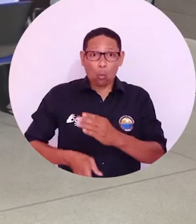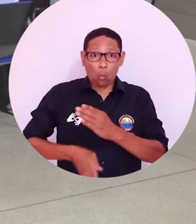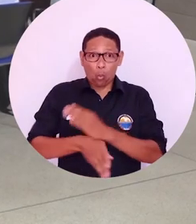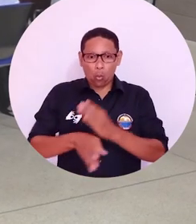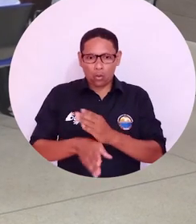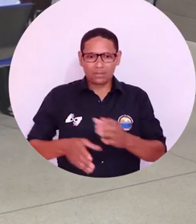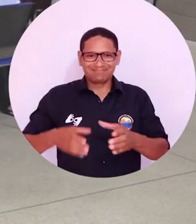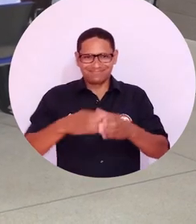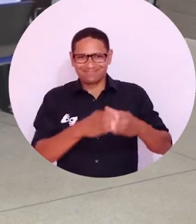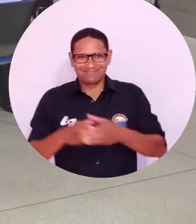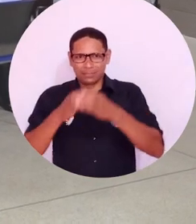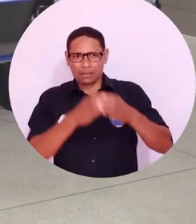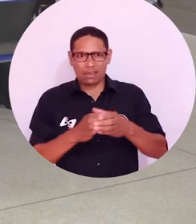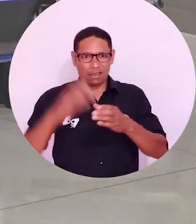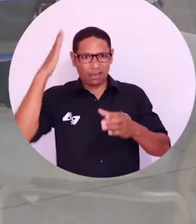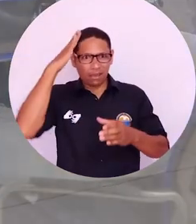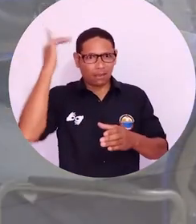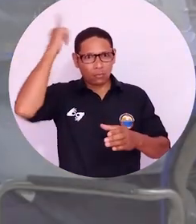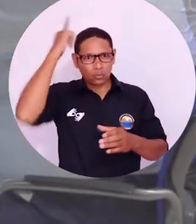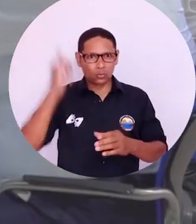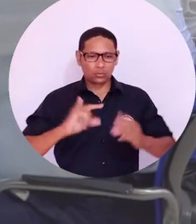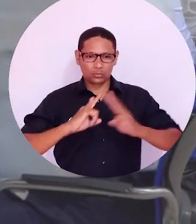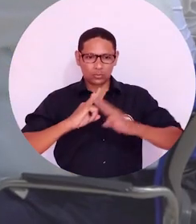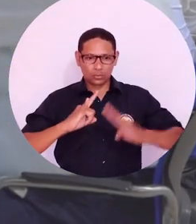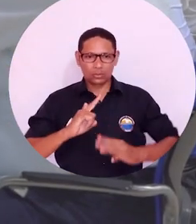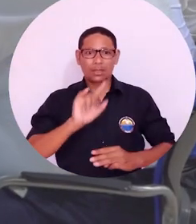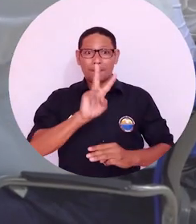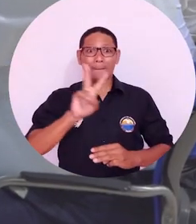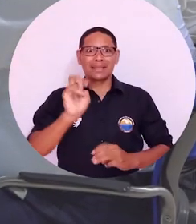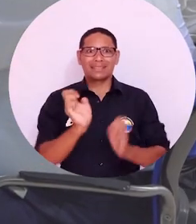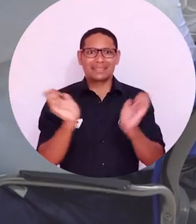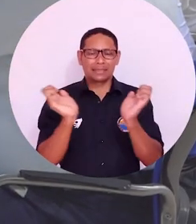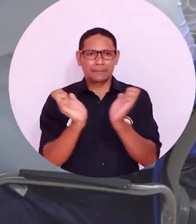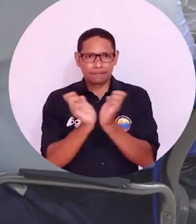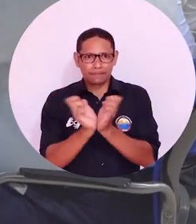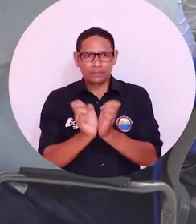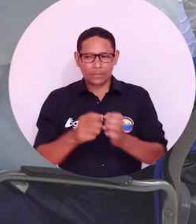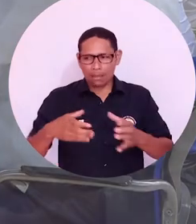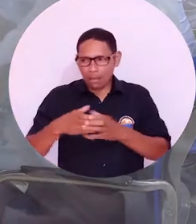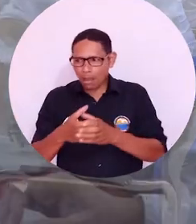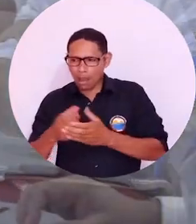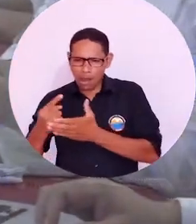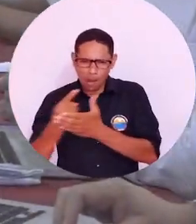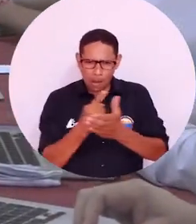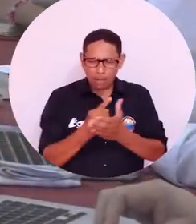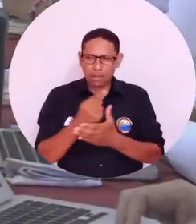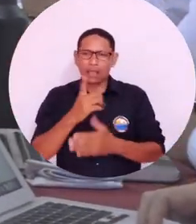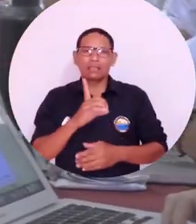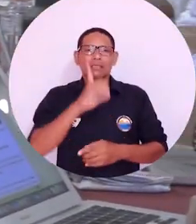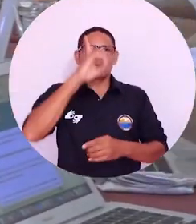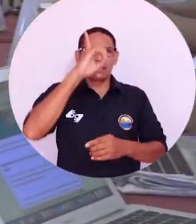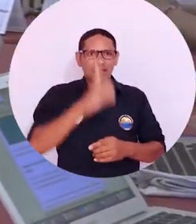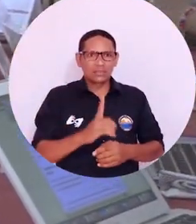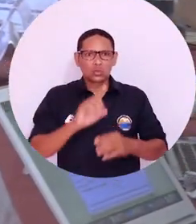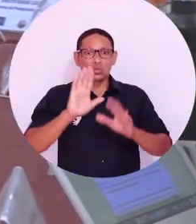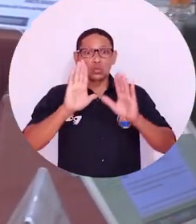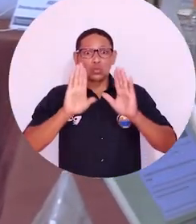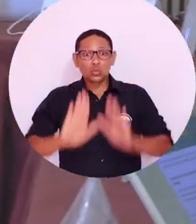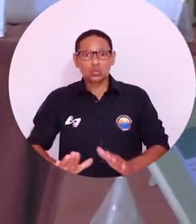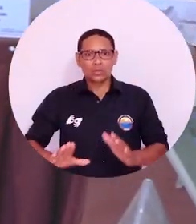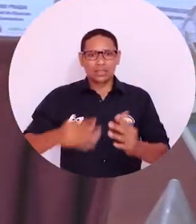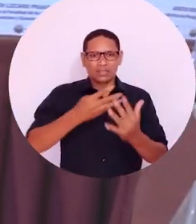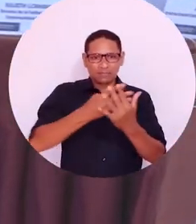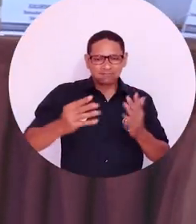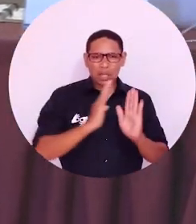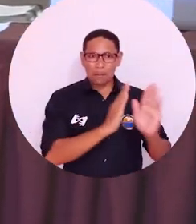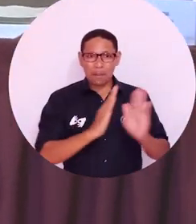En la continuación de la sesión del Consejo Académico de la Universidad del Magdalena, iniciada el pasado 27 de mayo, el órgano de la Alma Mater decidió